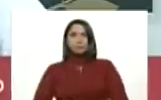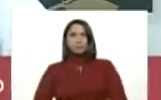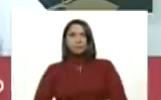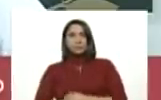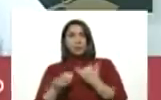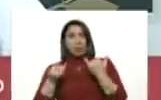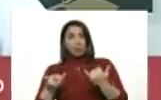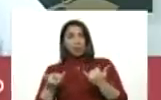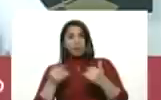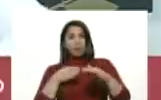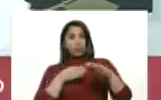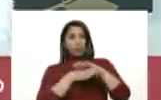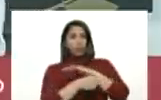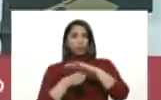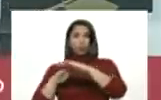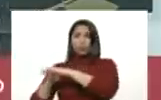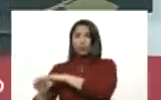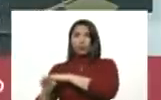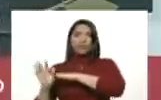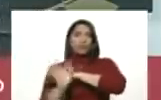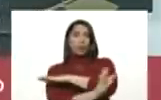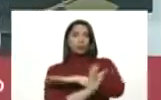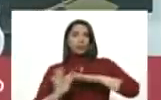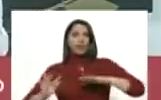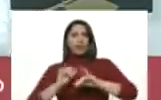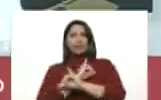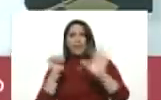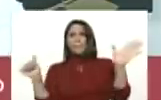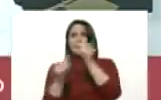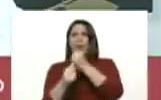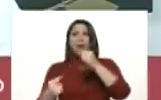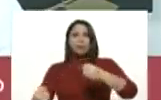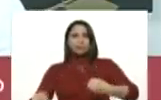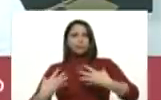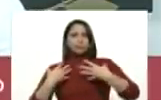acaban de cruzar la frontera y al cruzar la frontera se les detectó el coronavirus.